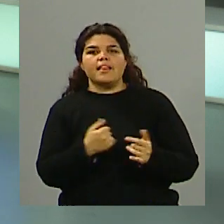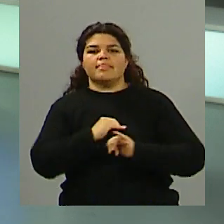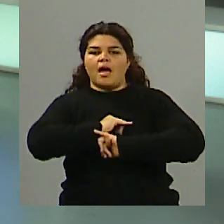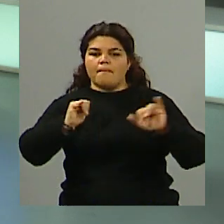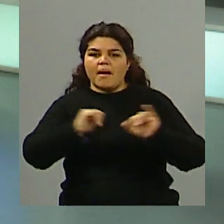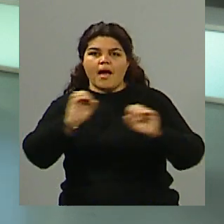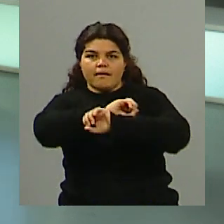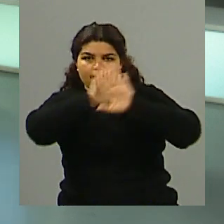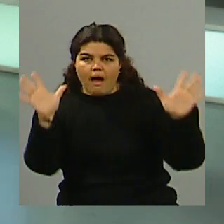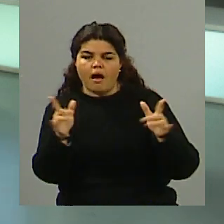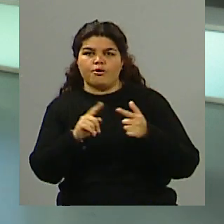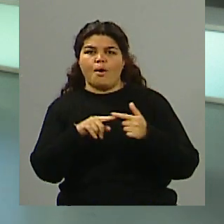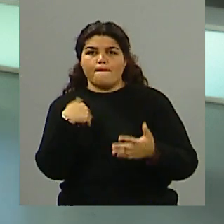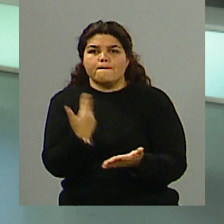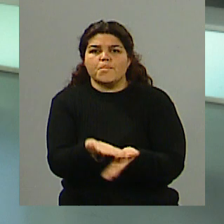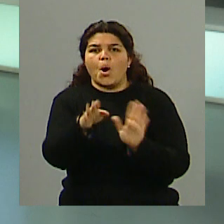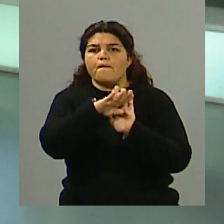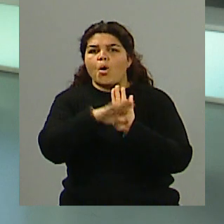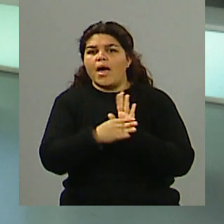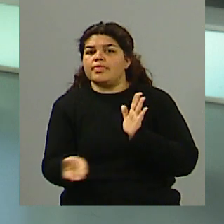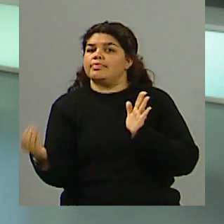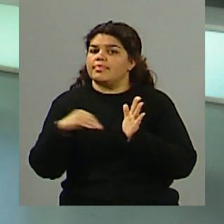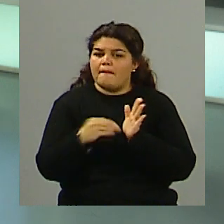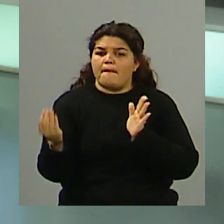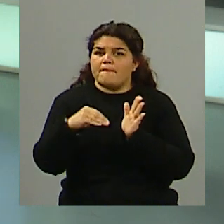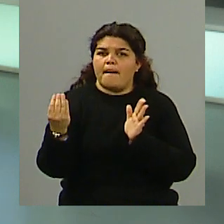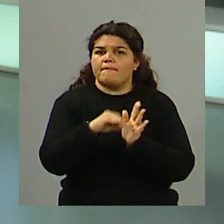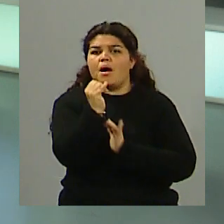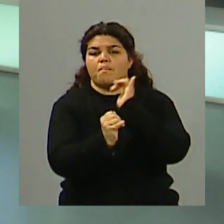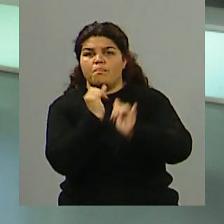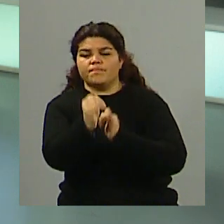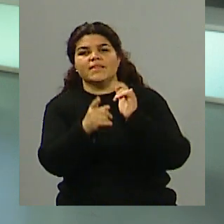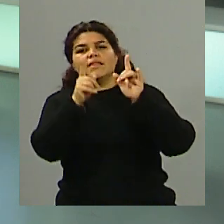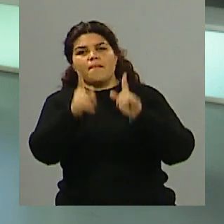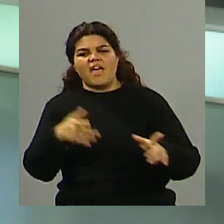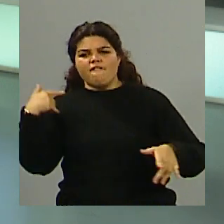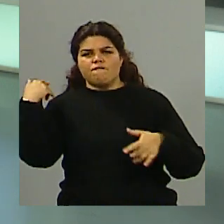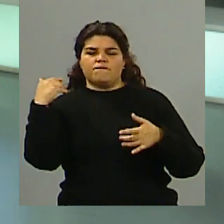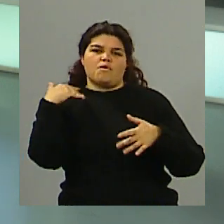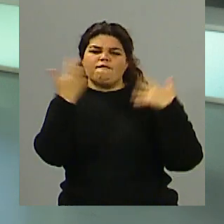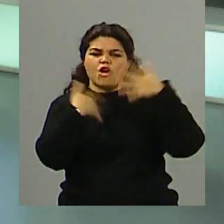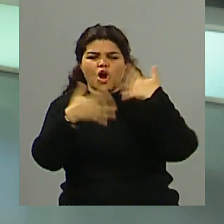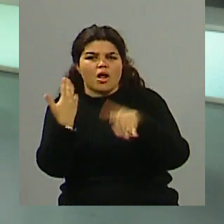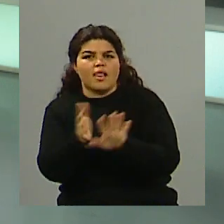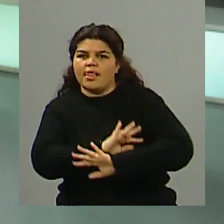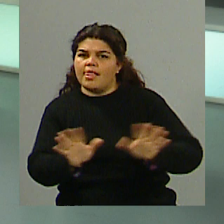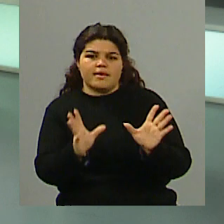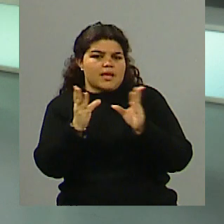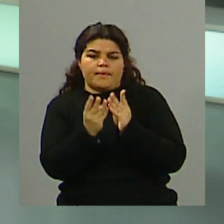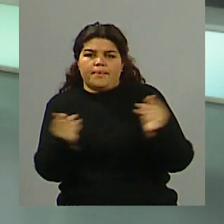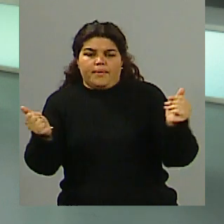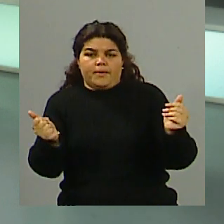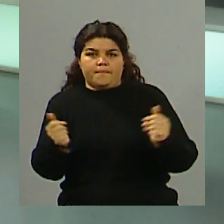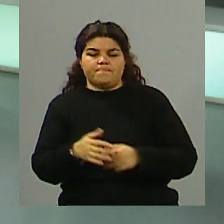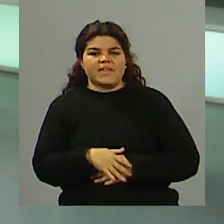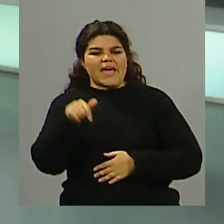menos violencia tal vez, pero esta posibilidad de repreguntar. Que no se note que fue un examen oral de diferentes